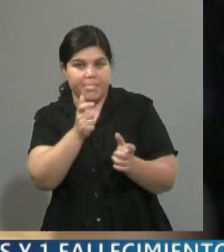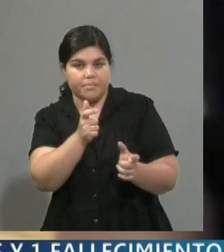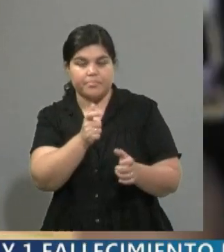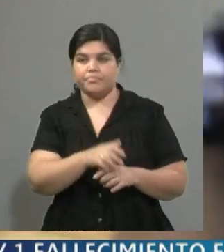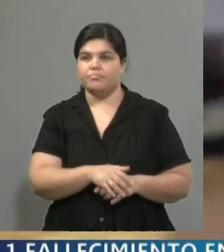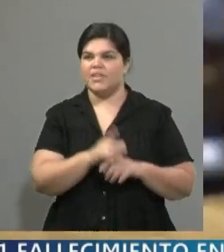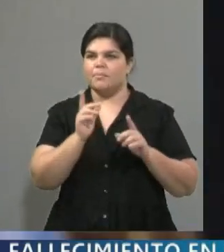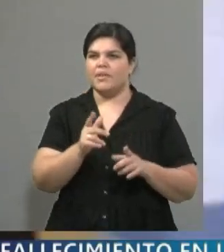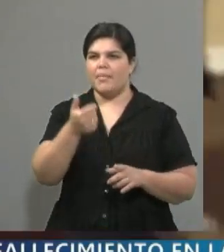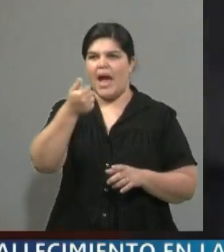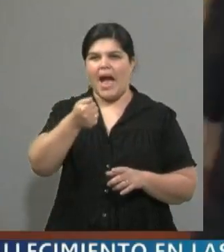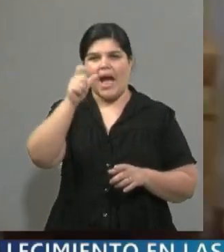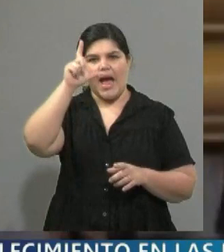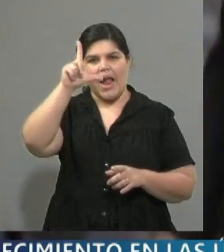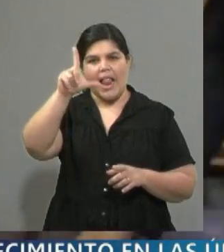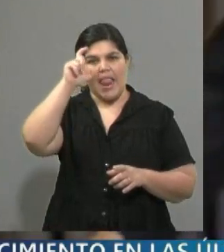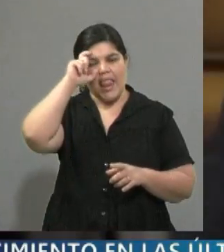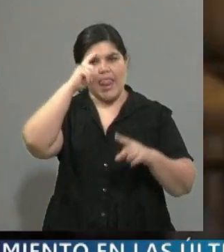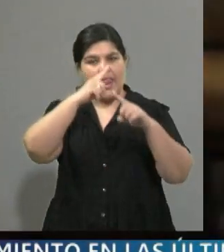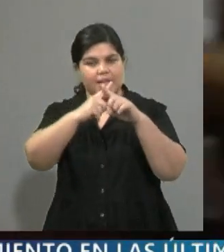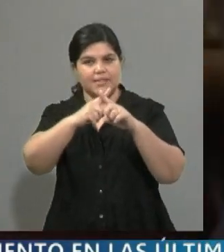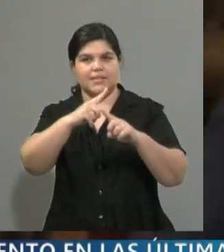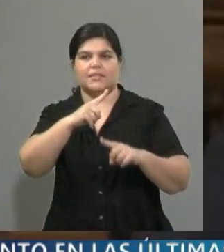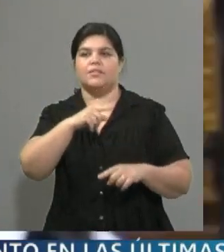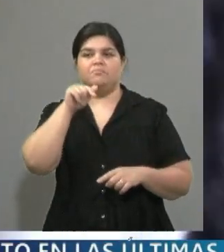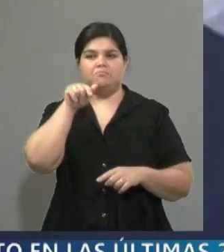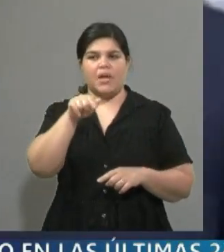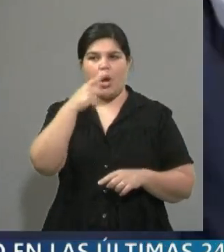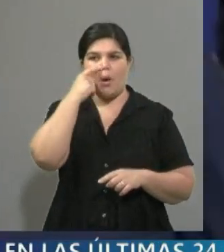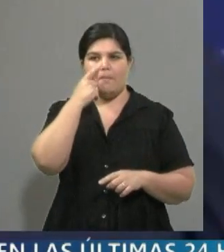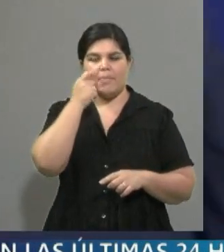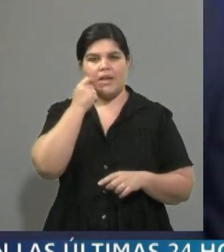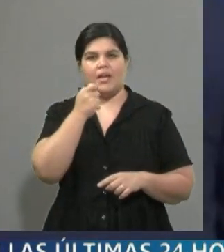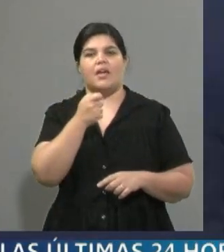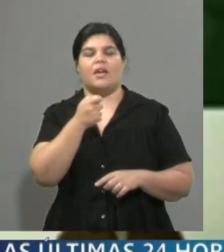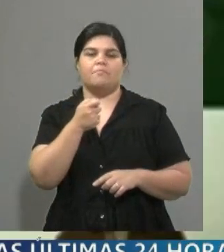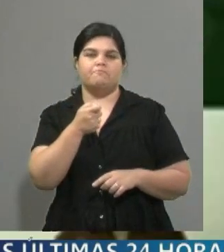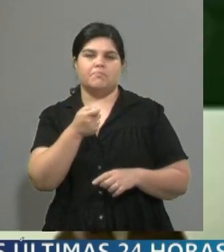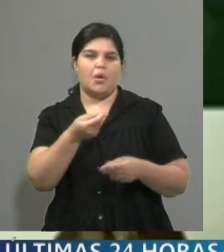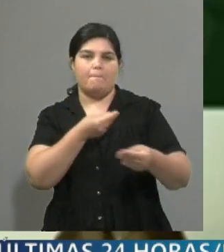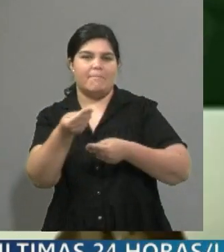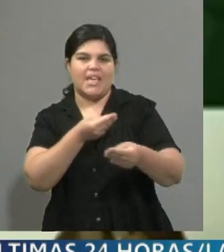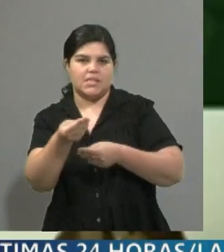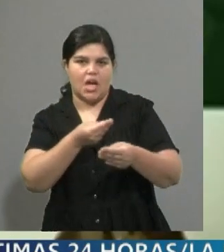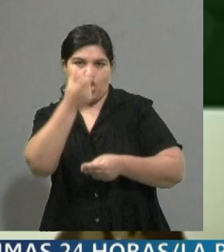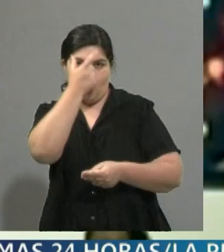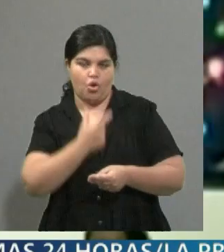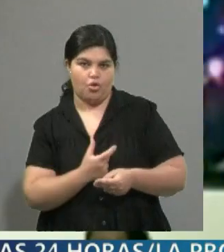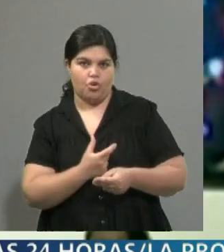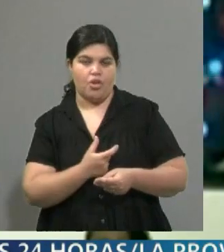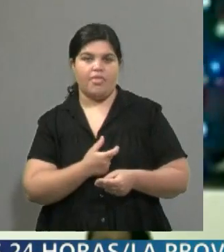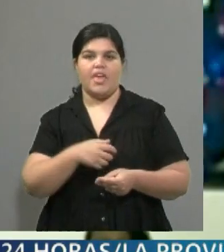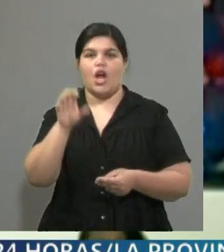Ustedes dirán, ¿quién es Alex Saab? Bueno, es un empresario colombiano que también tiene la nacionalidad venezolana que fue